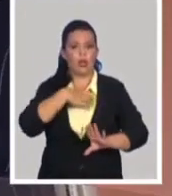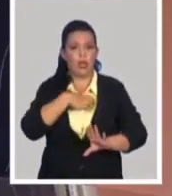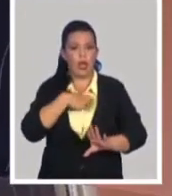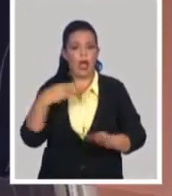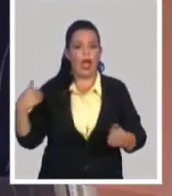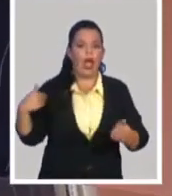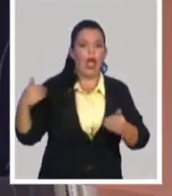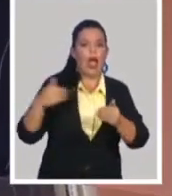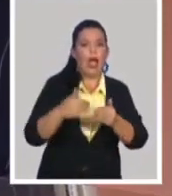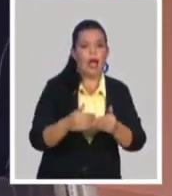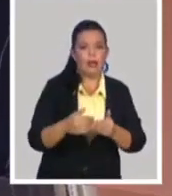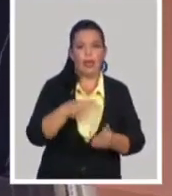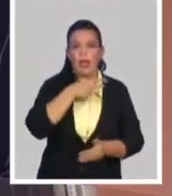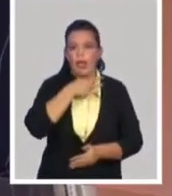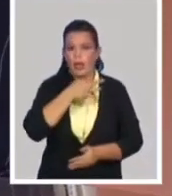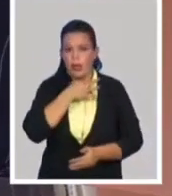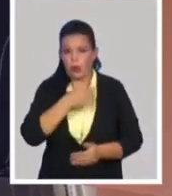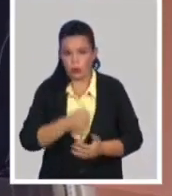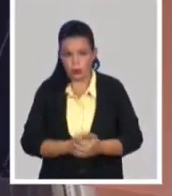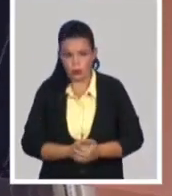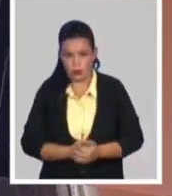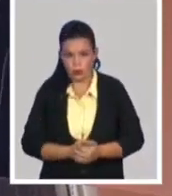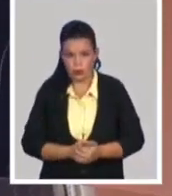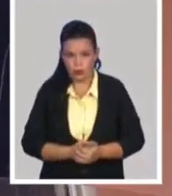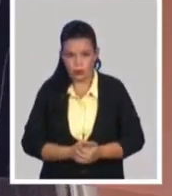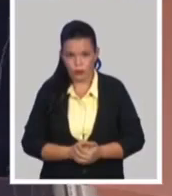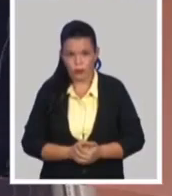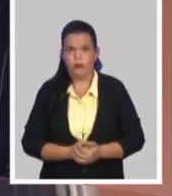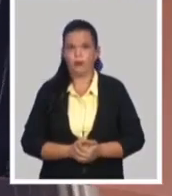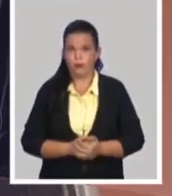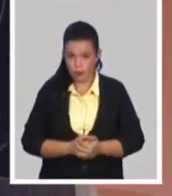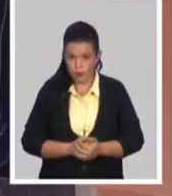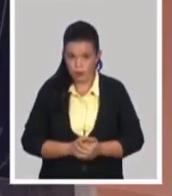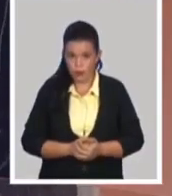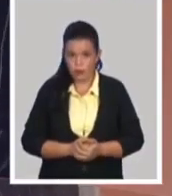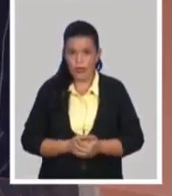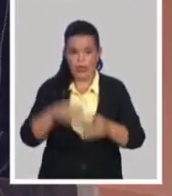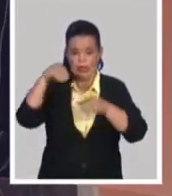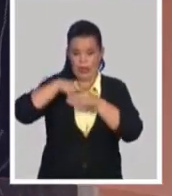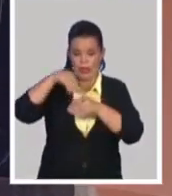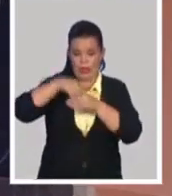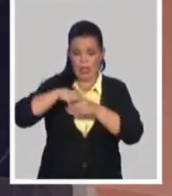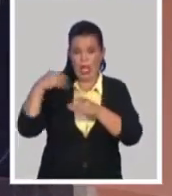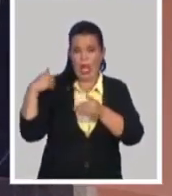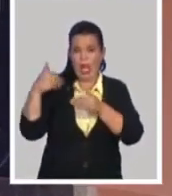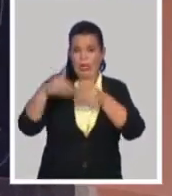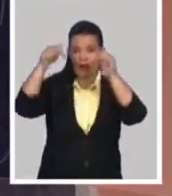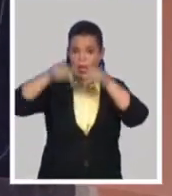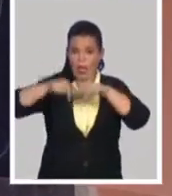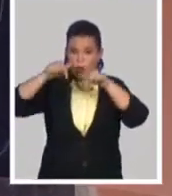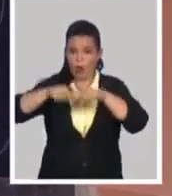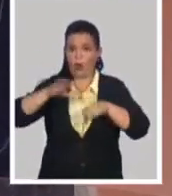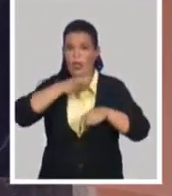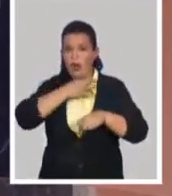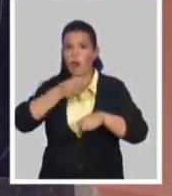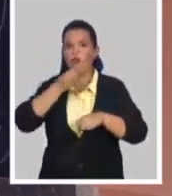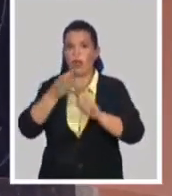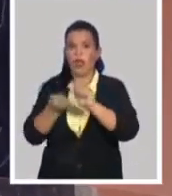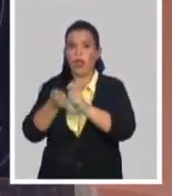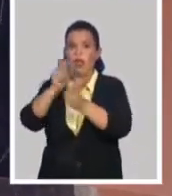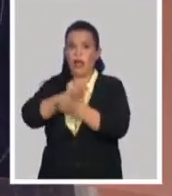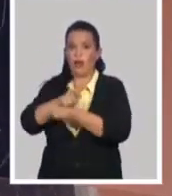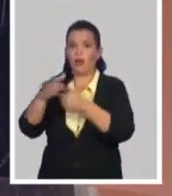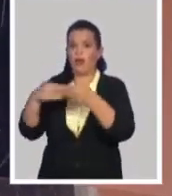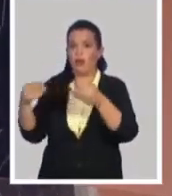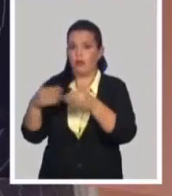ingresa esas cuentas no tienen la posibilidad de convertirlo a utilizar el certificado de